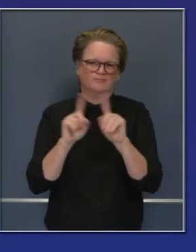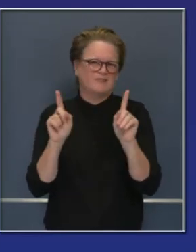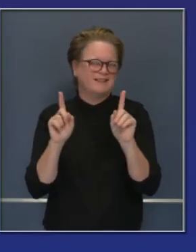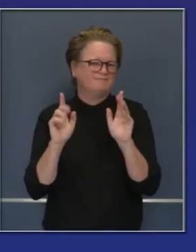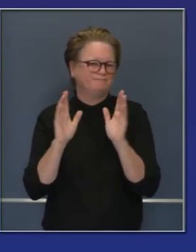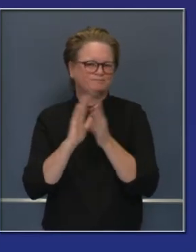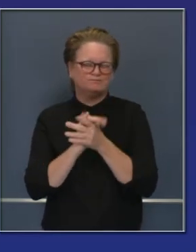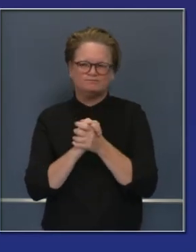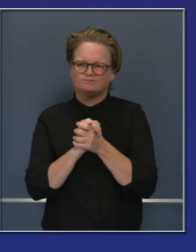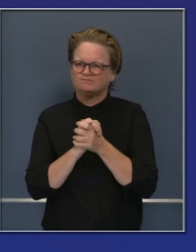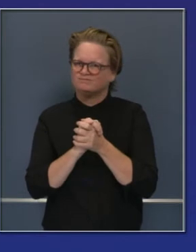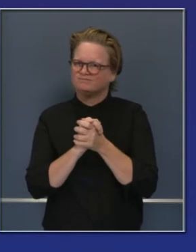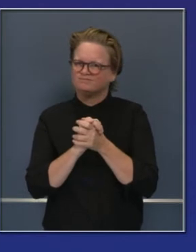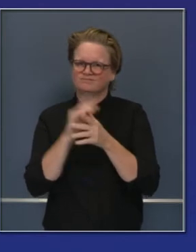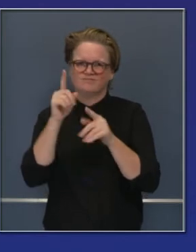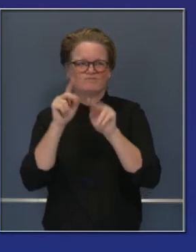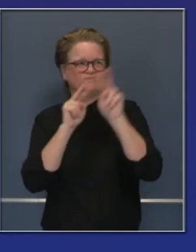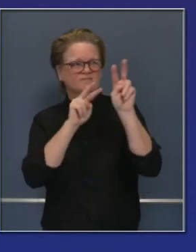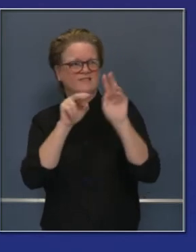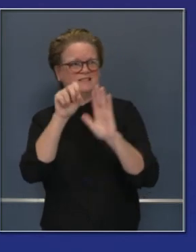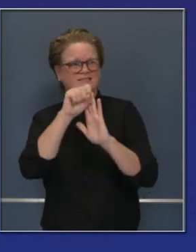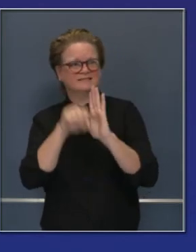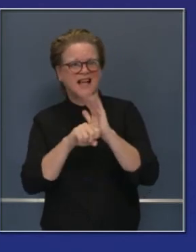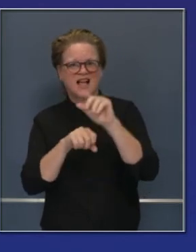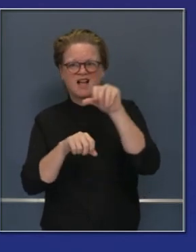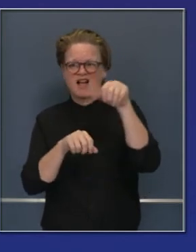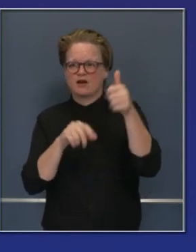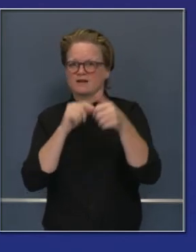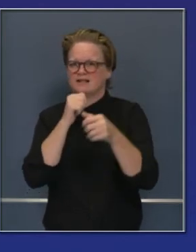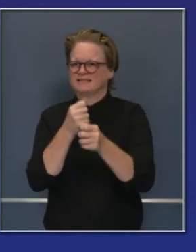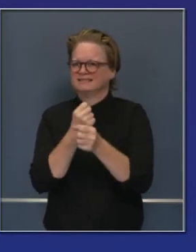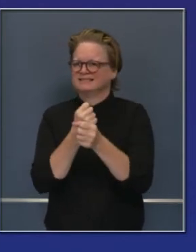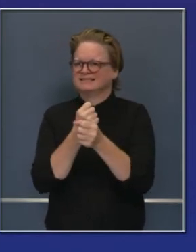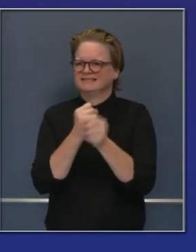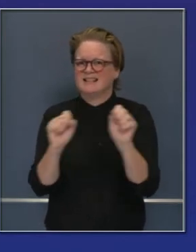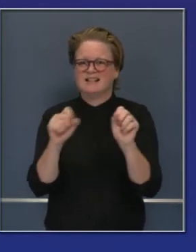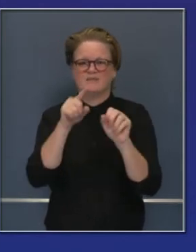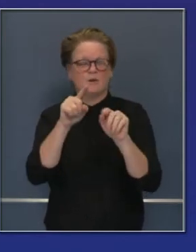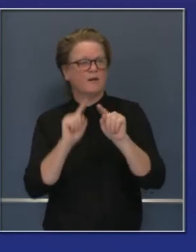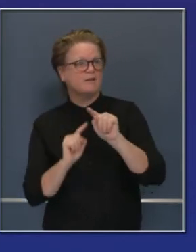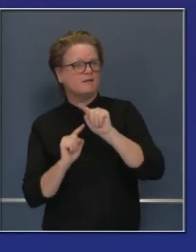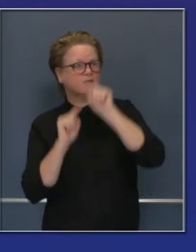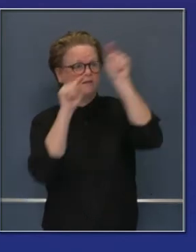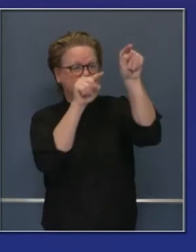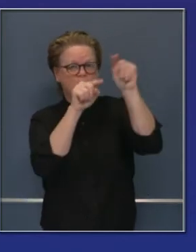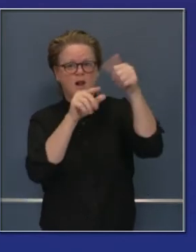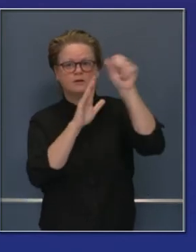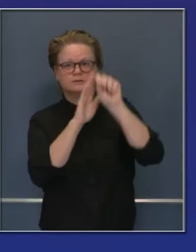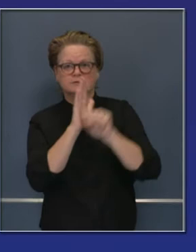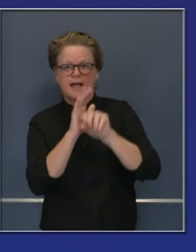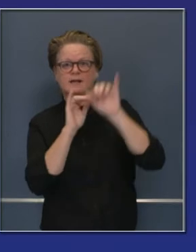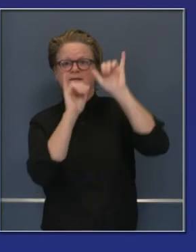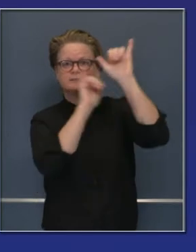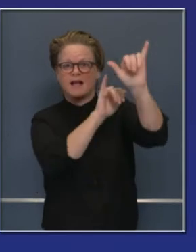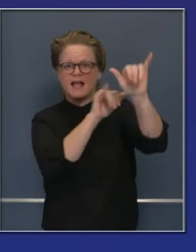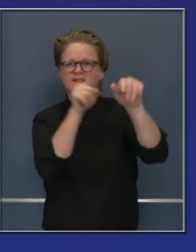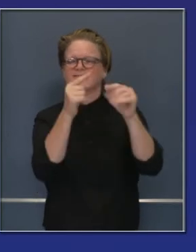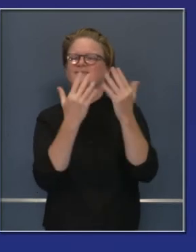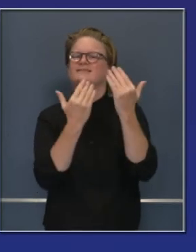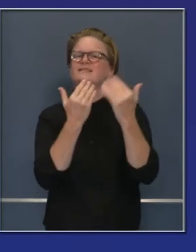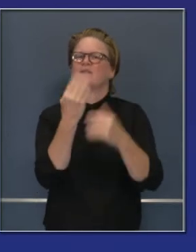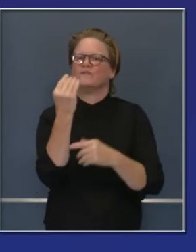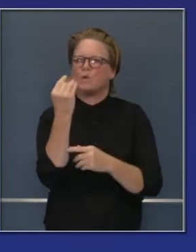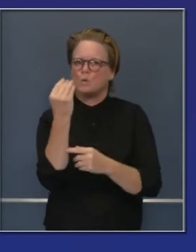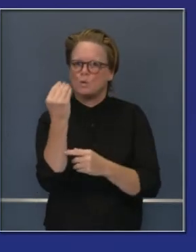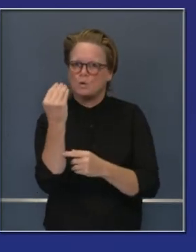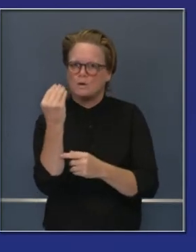invitados de fuera del estado, que hagan una autocuarentena por 14 días en el estado antes de entremezclarse con personas fuera de su casa.